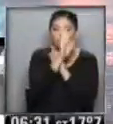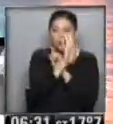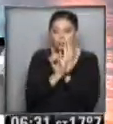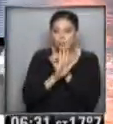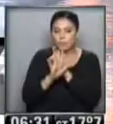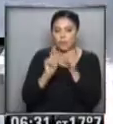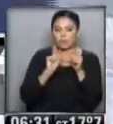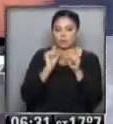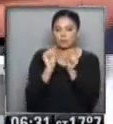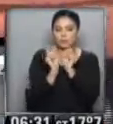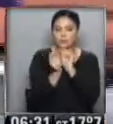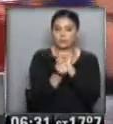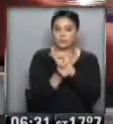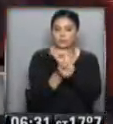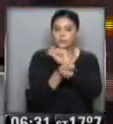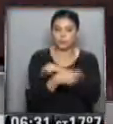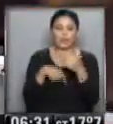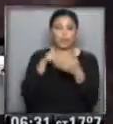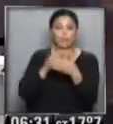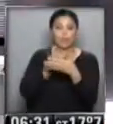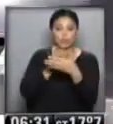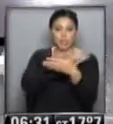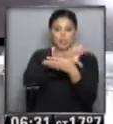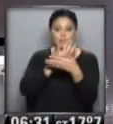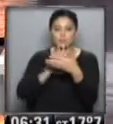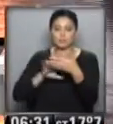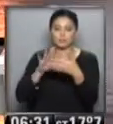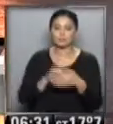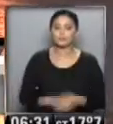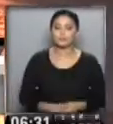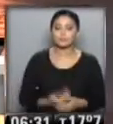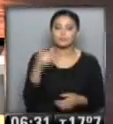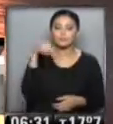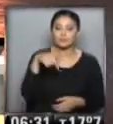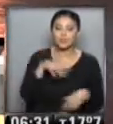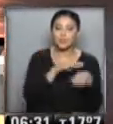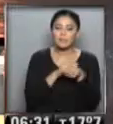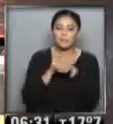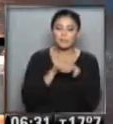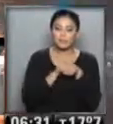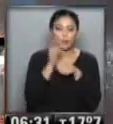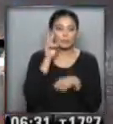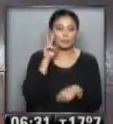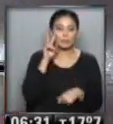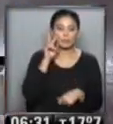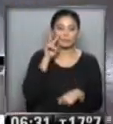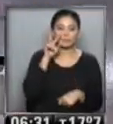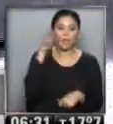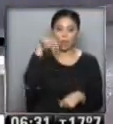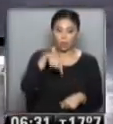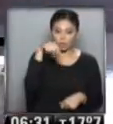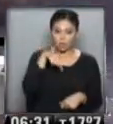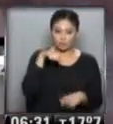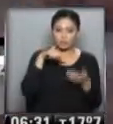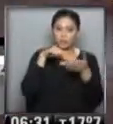evolucionando el tiempo... ...sobre la provincia de Buenos Aires... ...y aquí queridísimos amigos... ...estamos viendo lo que está ocurriendo... ...en